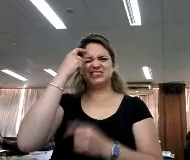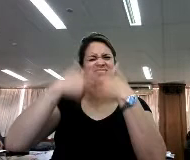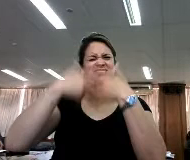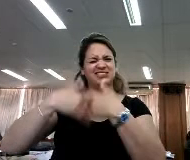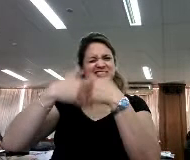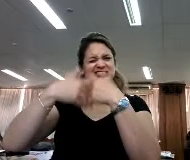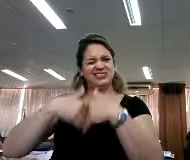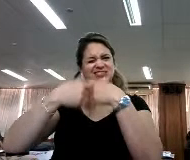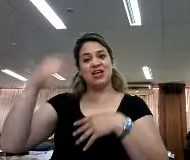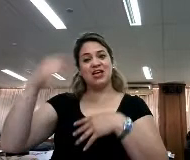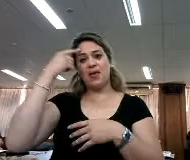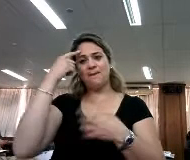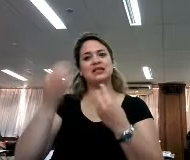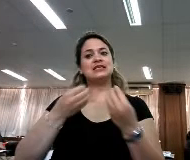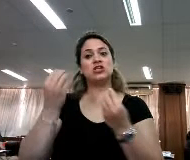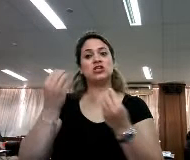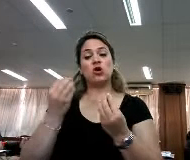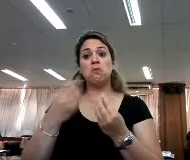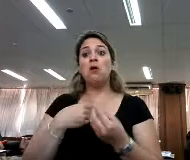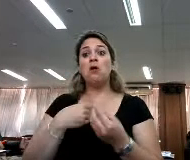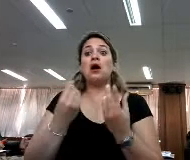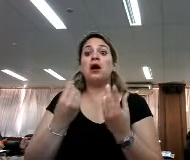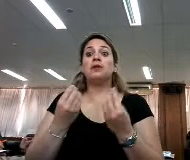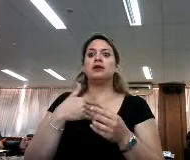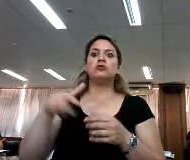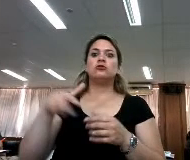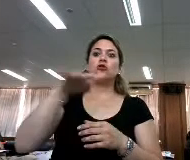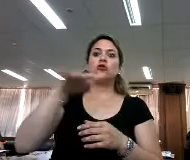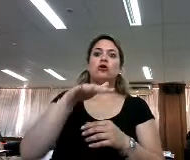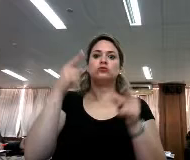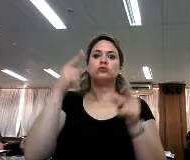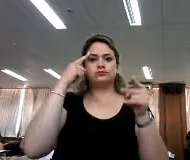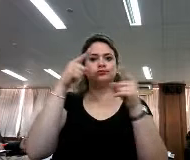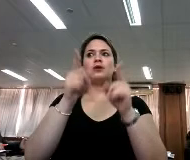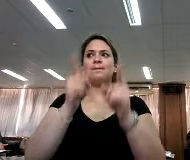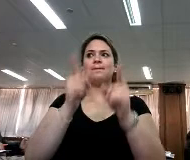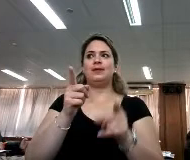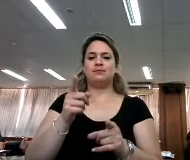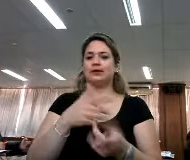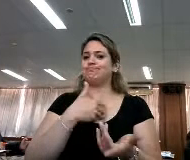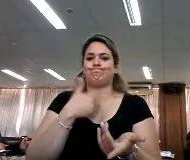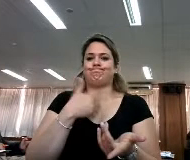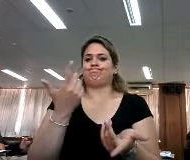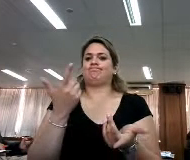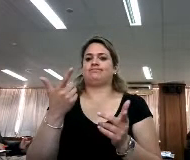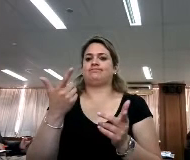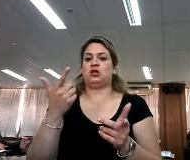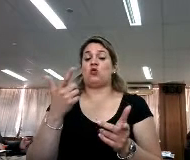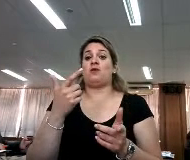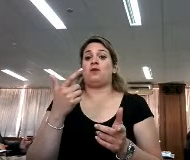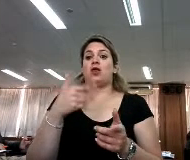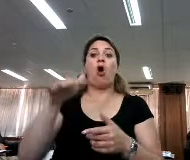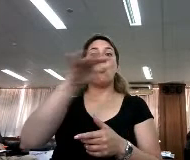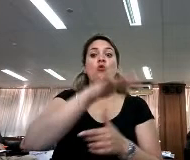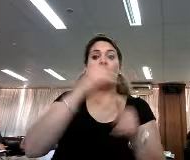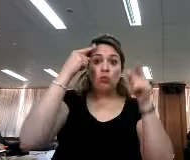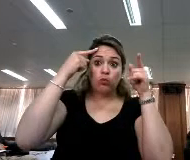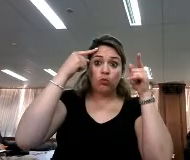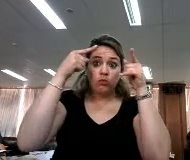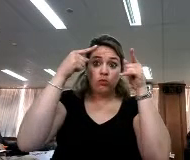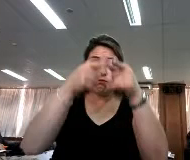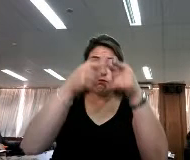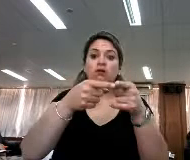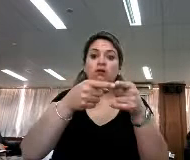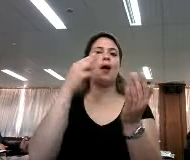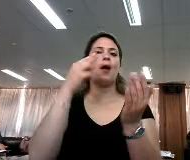quebrando el coco pensando que vamos a llegar a un lugar y la verdad es que no vamos a llegar a un lugar definitivo en cuanto a la lectura,